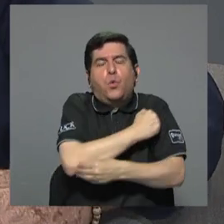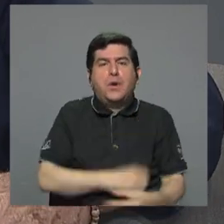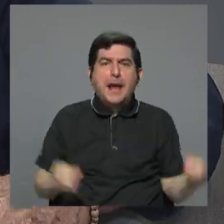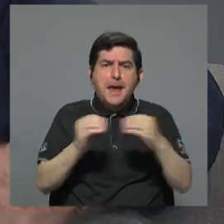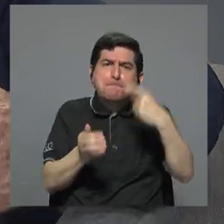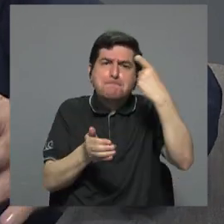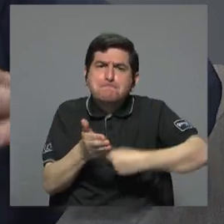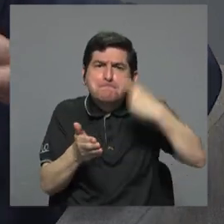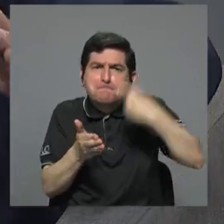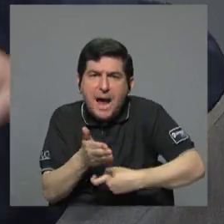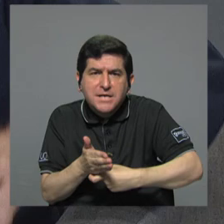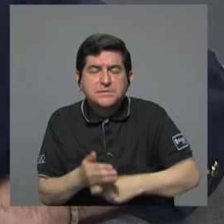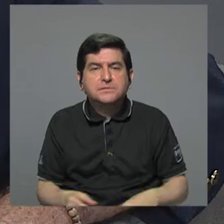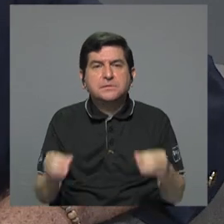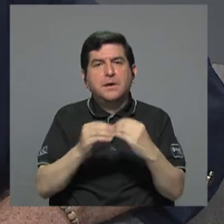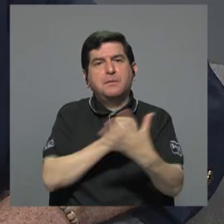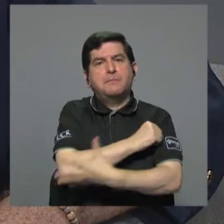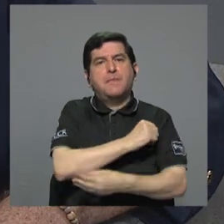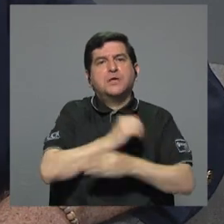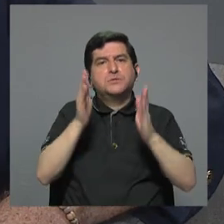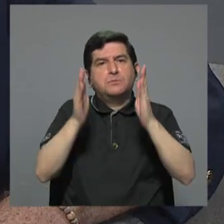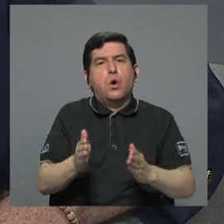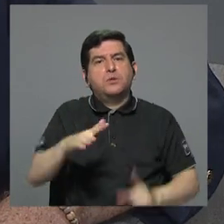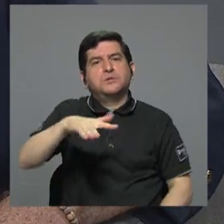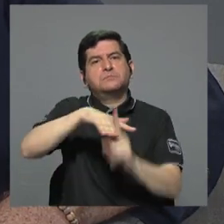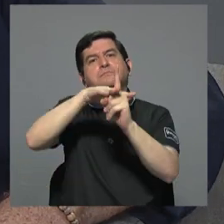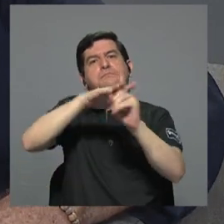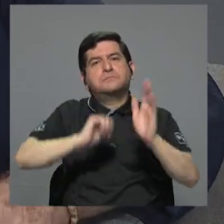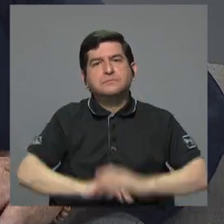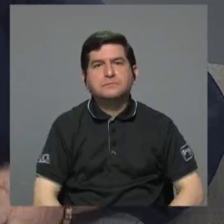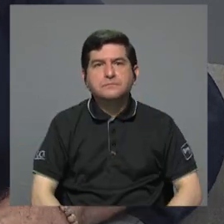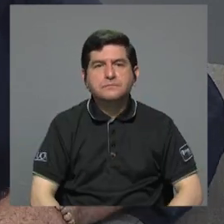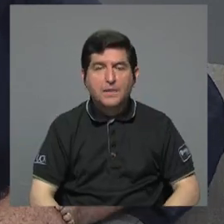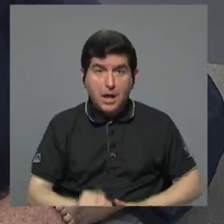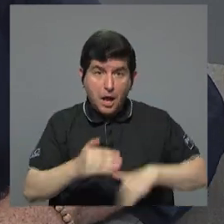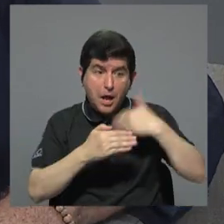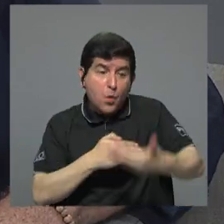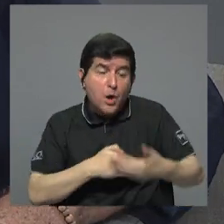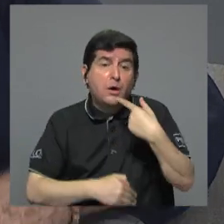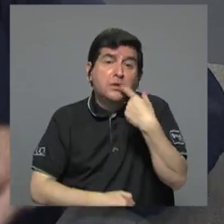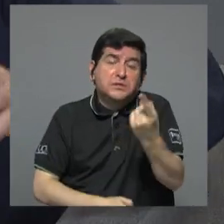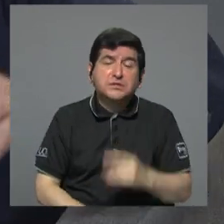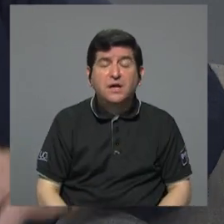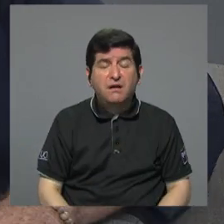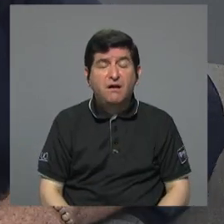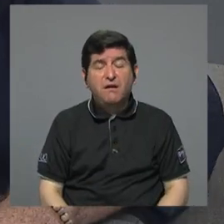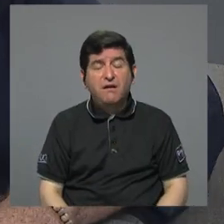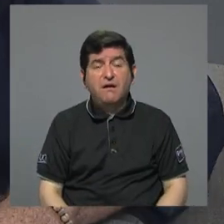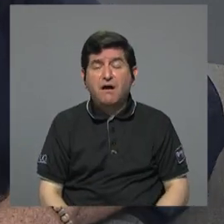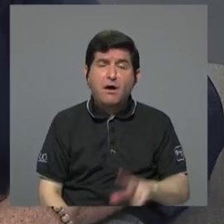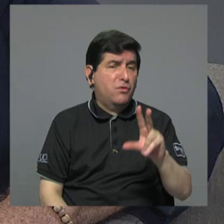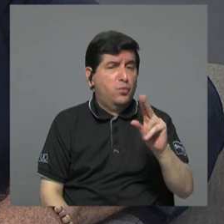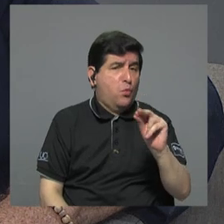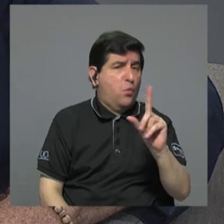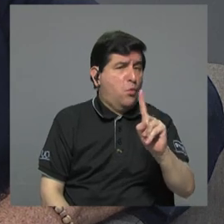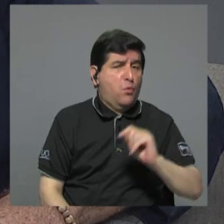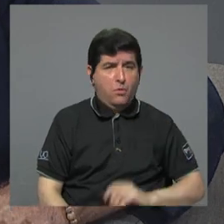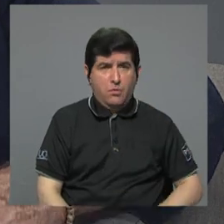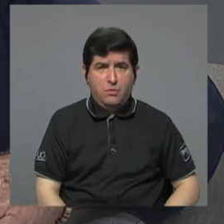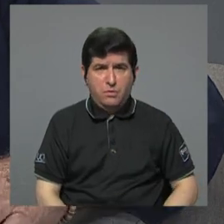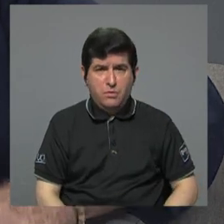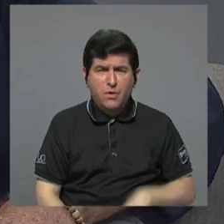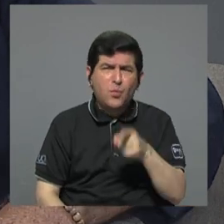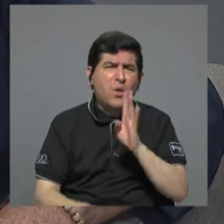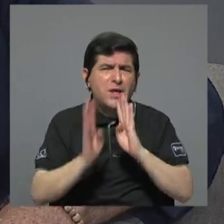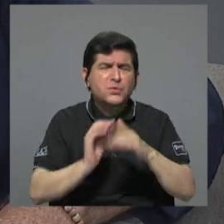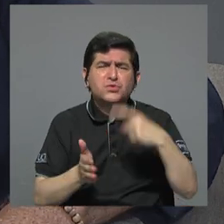más impuestos ponen, más pobres hacen. Después vienen diciendo, ah, bueno, que no, que es que... Cuando